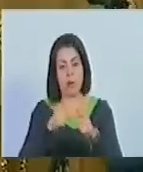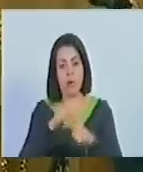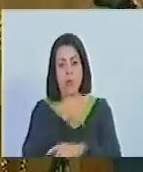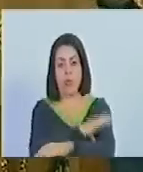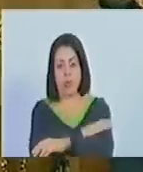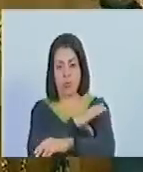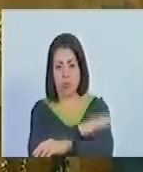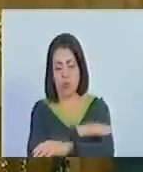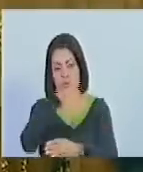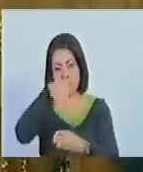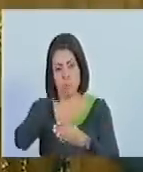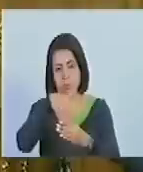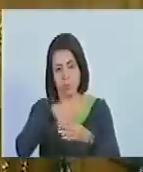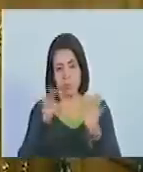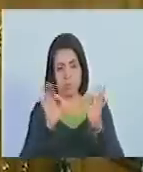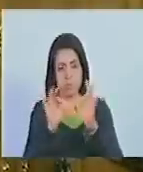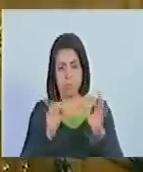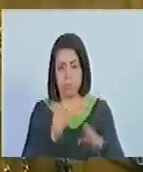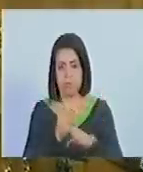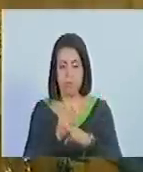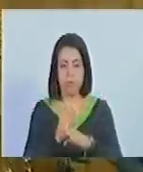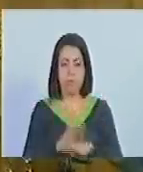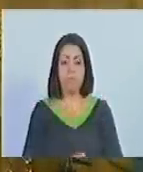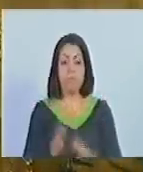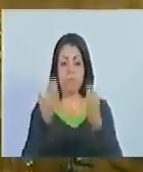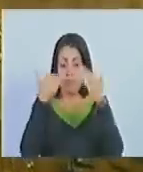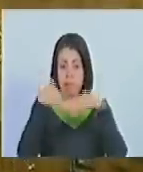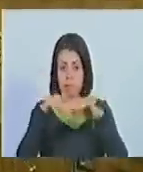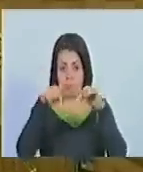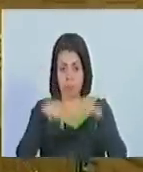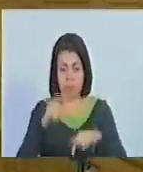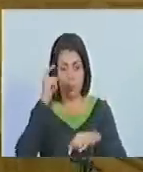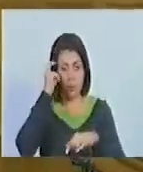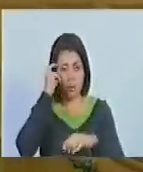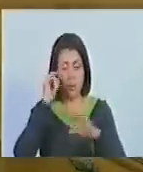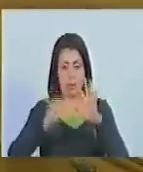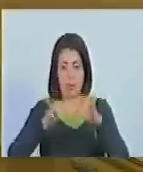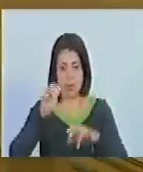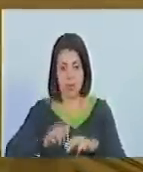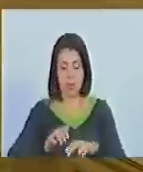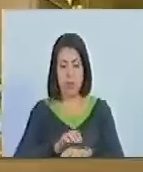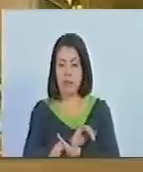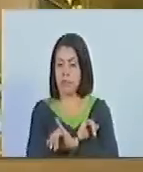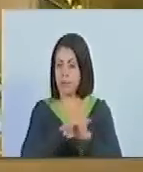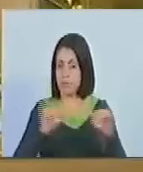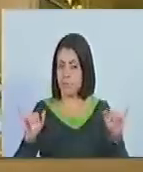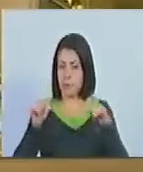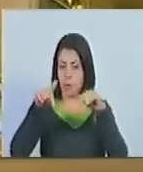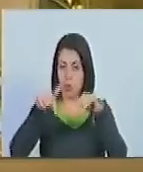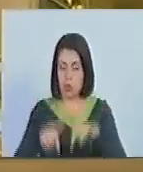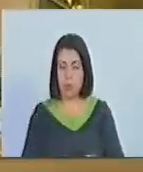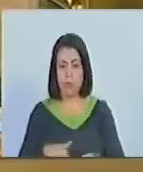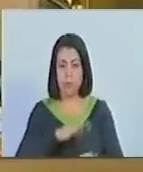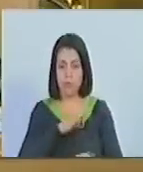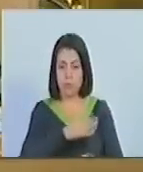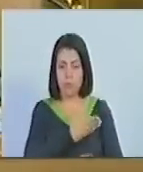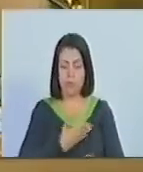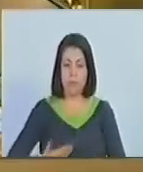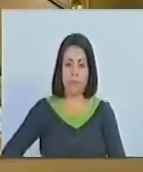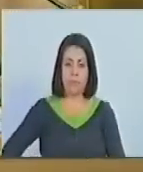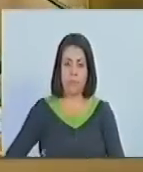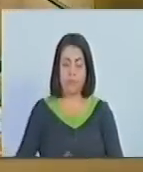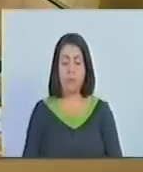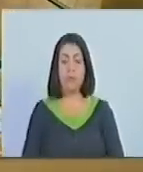Antonio José de Sucre, secretaria. Agotada la agenda del día ciudadano presidente.